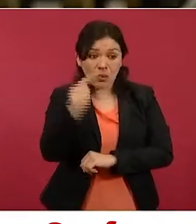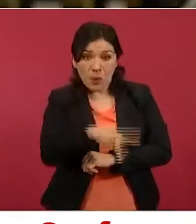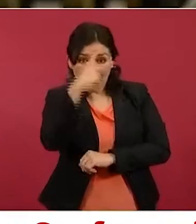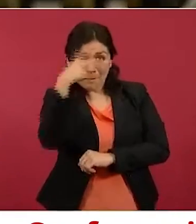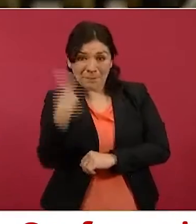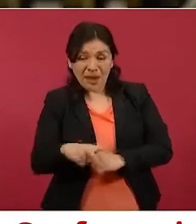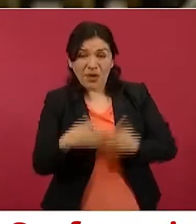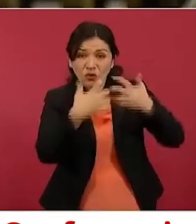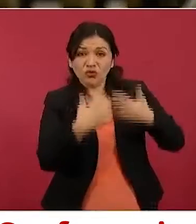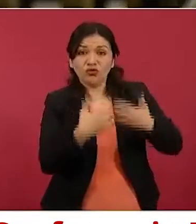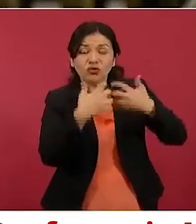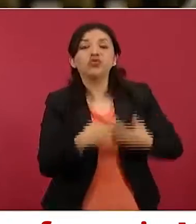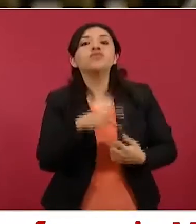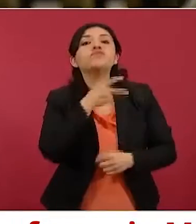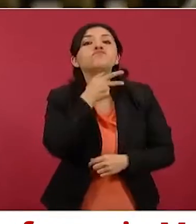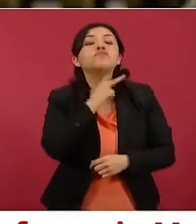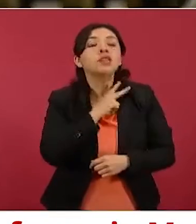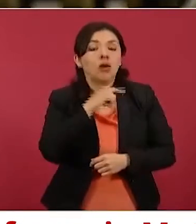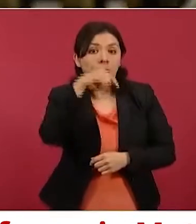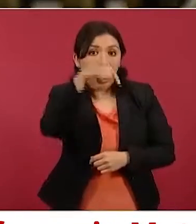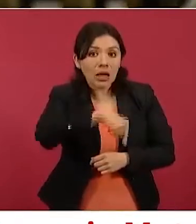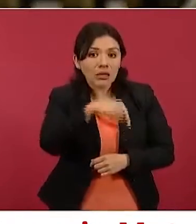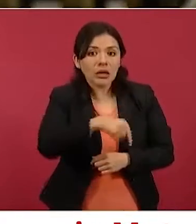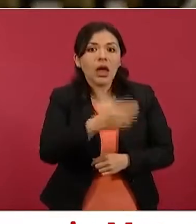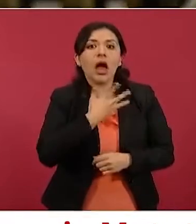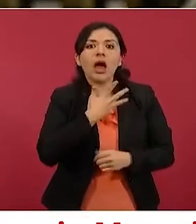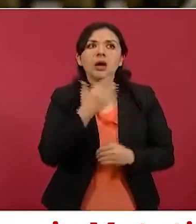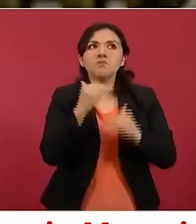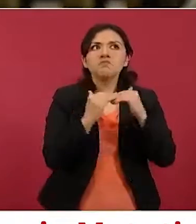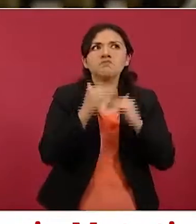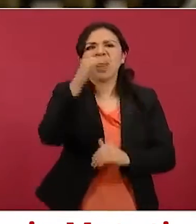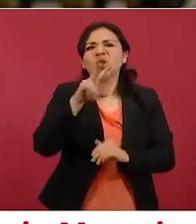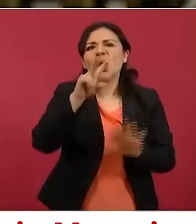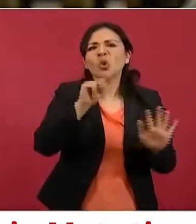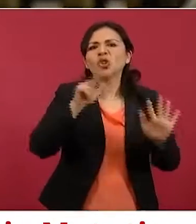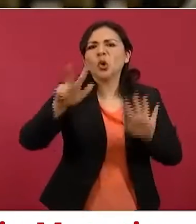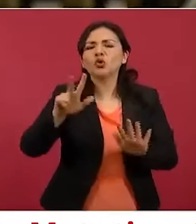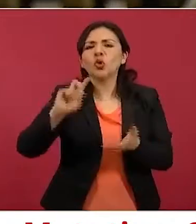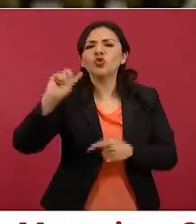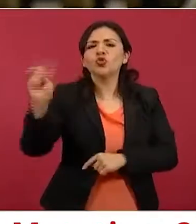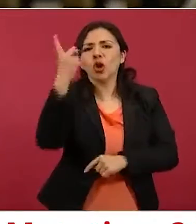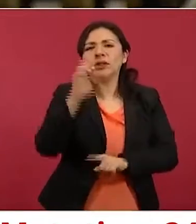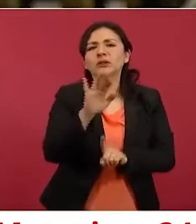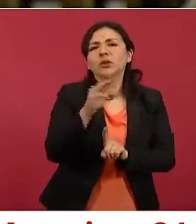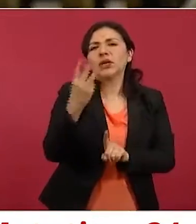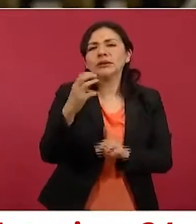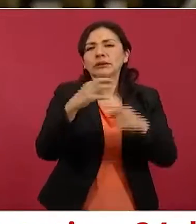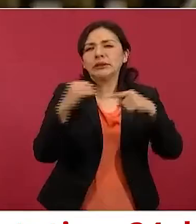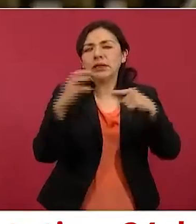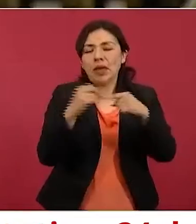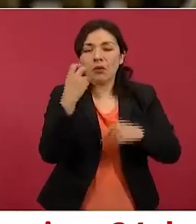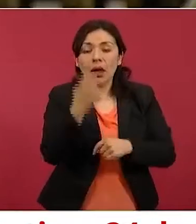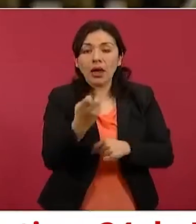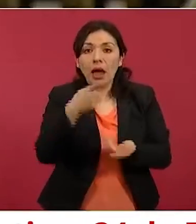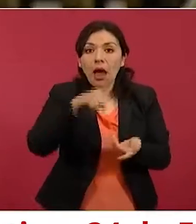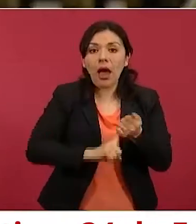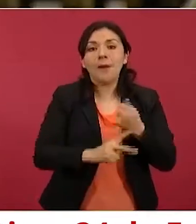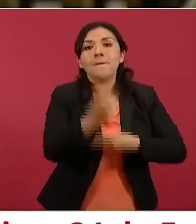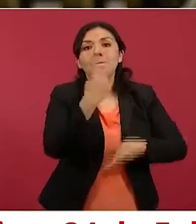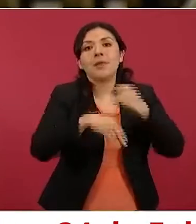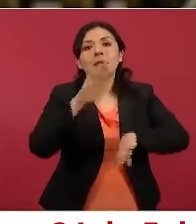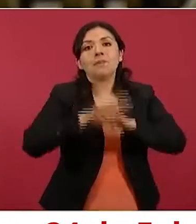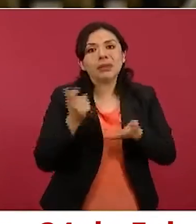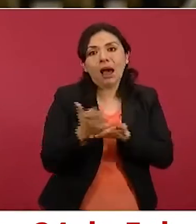de petróleo, lo cual es afortunado para nuestro caso, está arriba de los 88 dólares con 53 centavos, lo cual supone ingresos